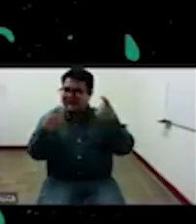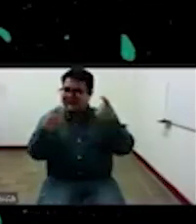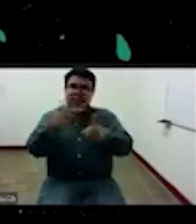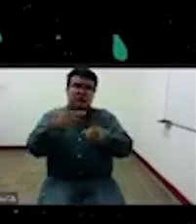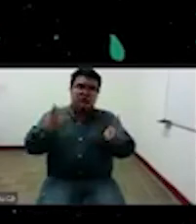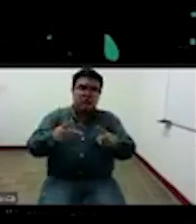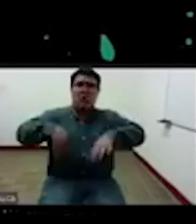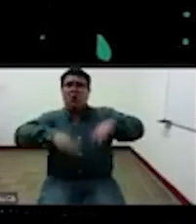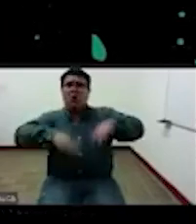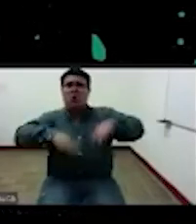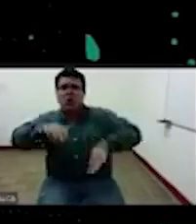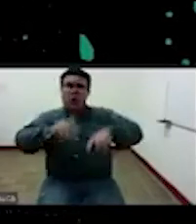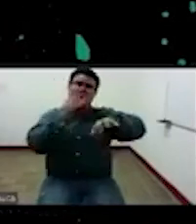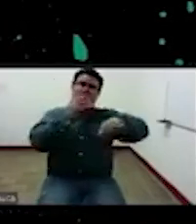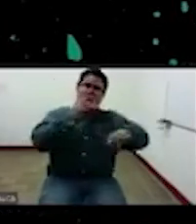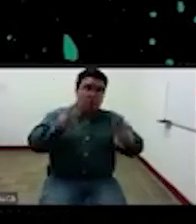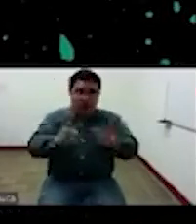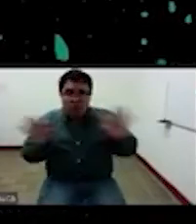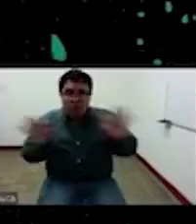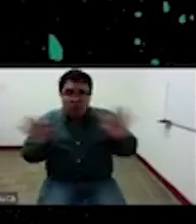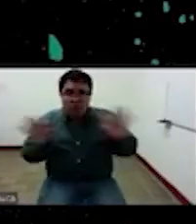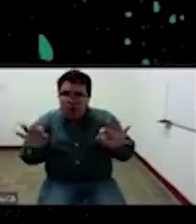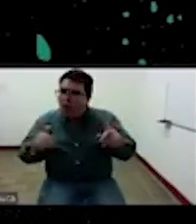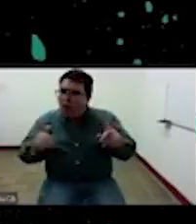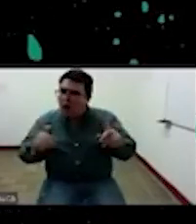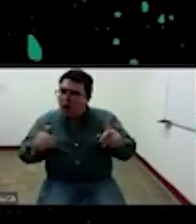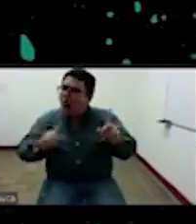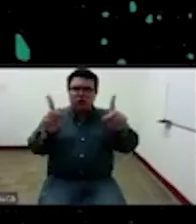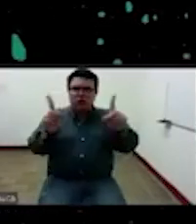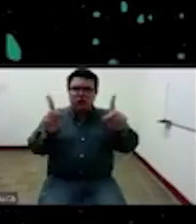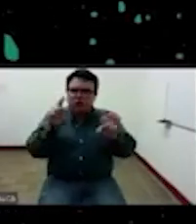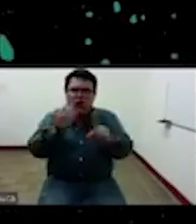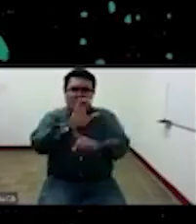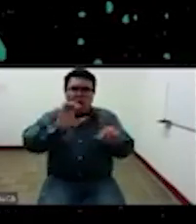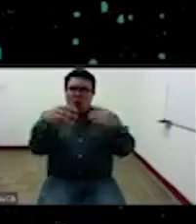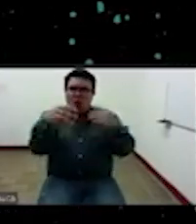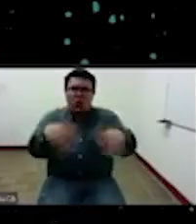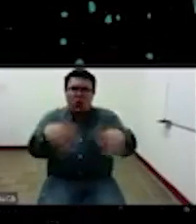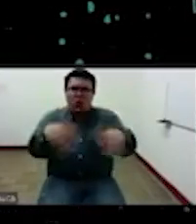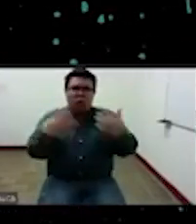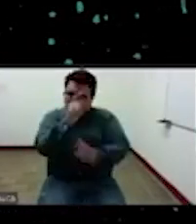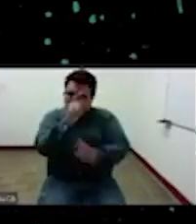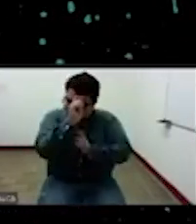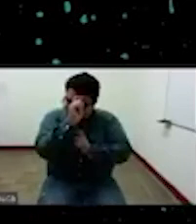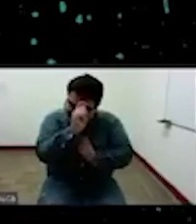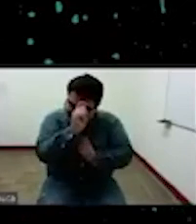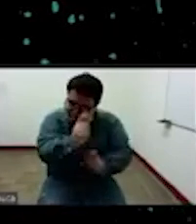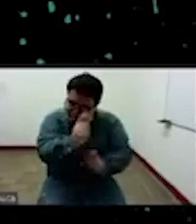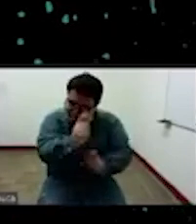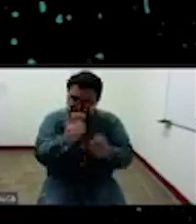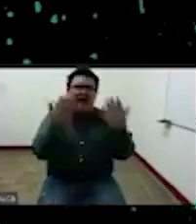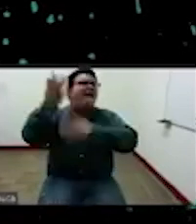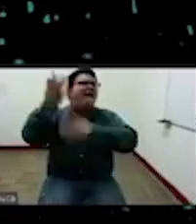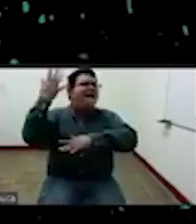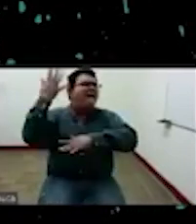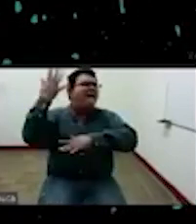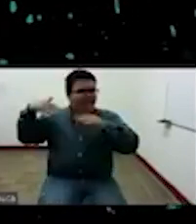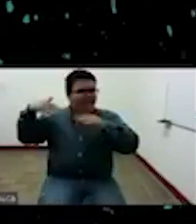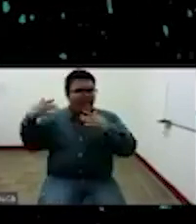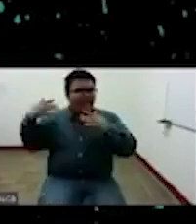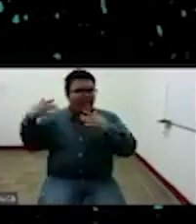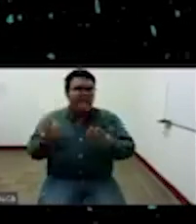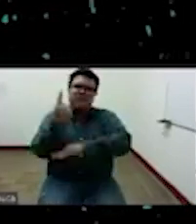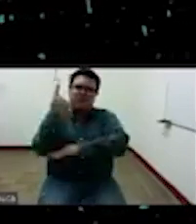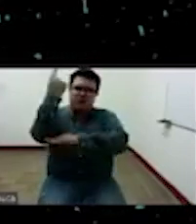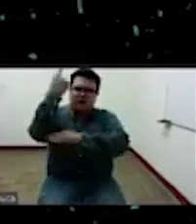instrumento no esto tiene ese valor cultural y esa connotación también ancestral ¿no? política y económica